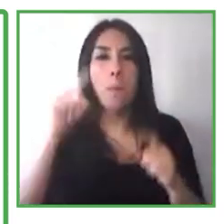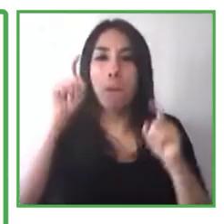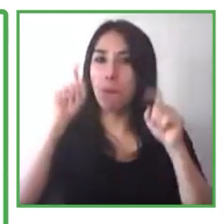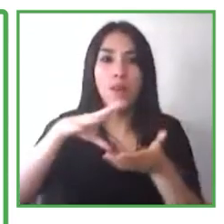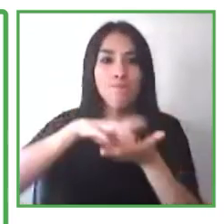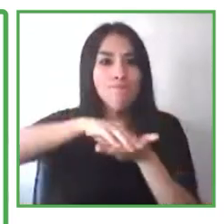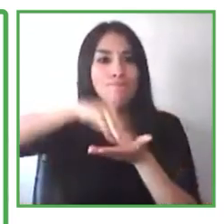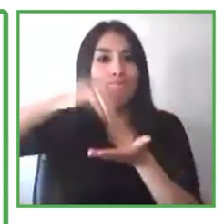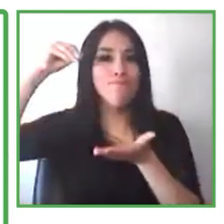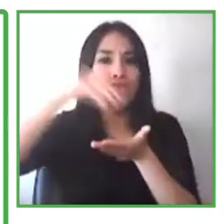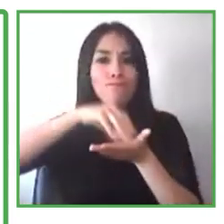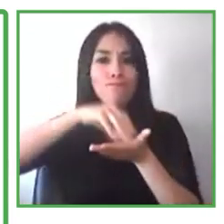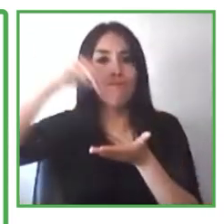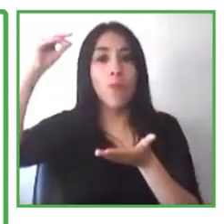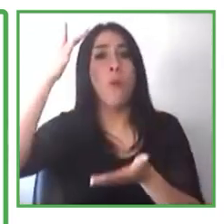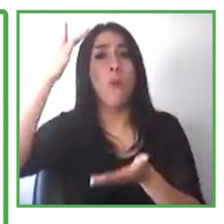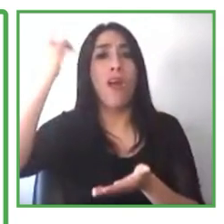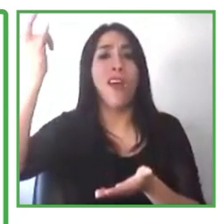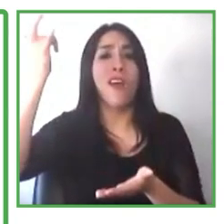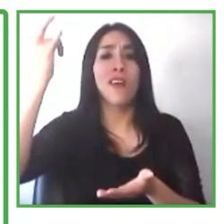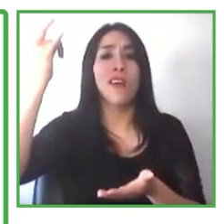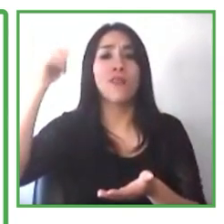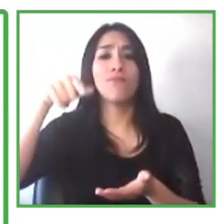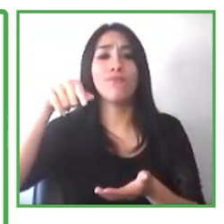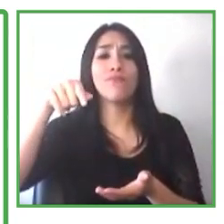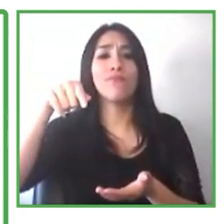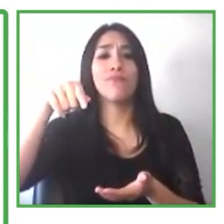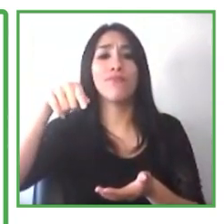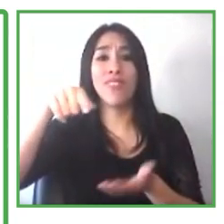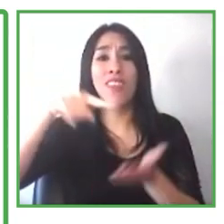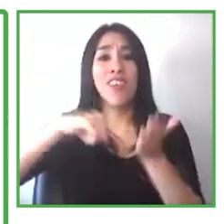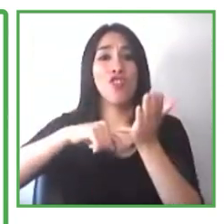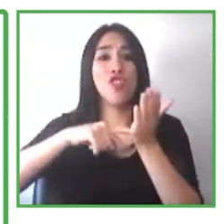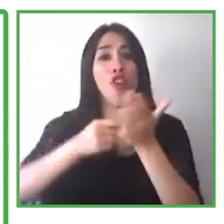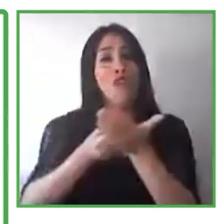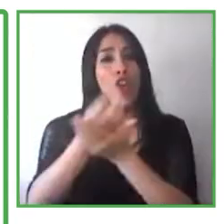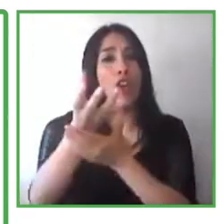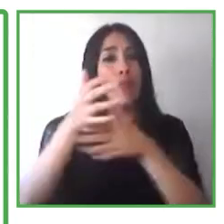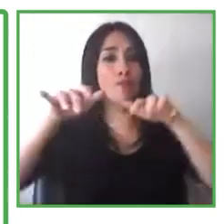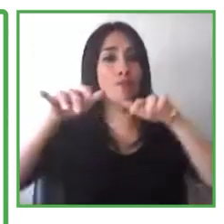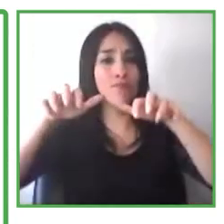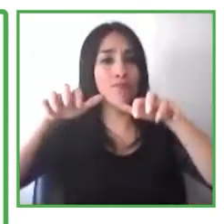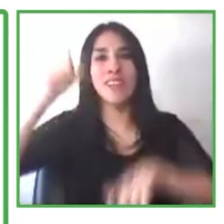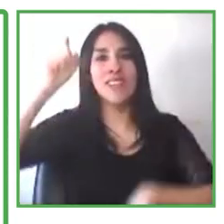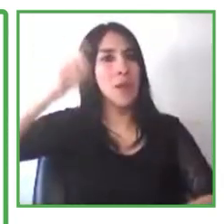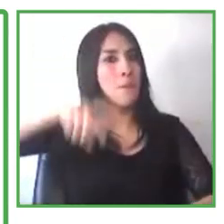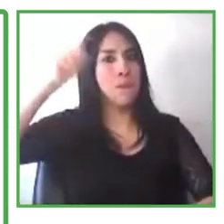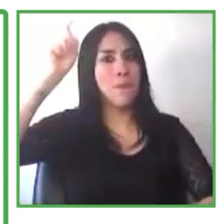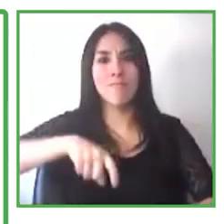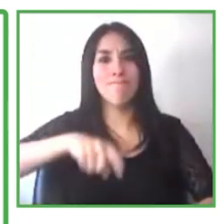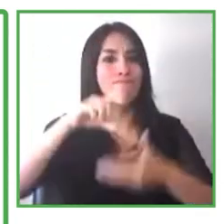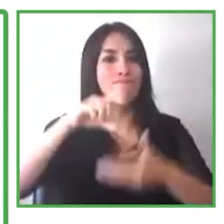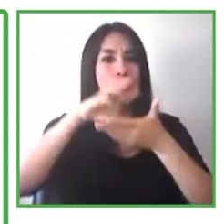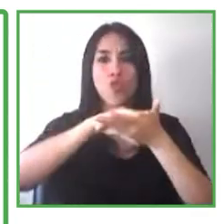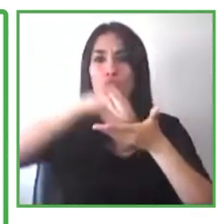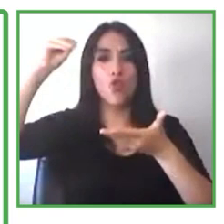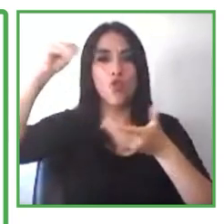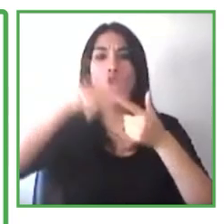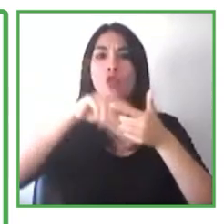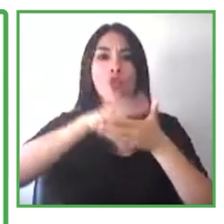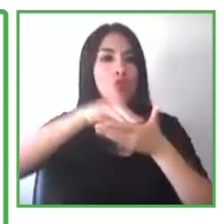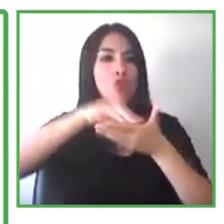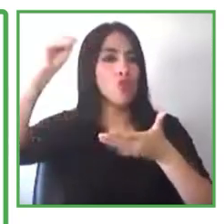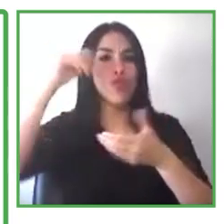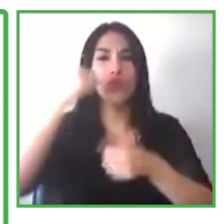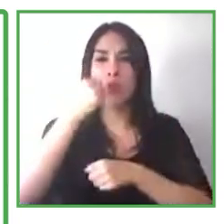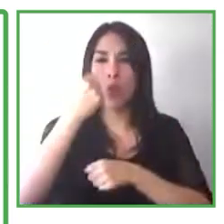algún tipo de experiencia en TI para tener un trabajo en TI. Ya sea estamos trabajando para un trabajo en TI o una empresa en TI, esto lo que requieren muchas